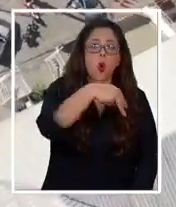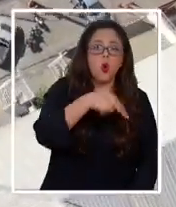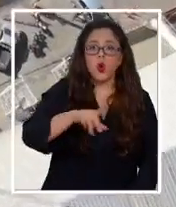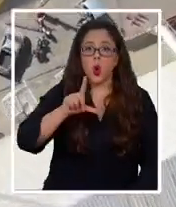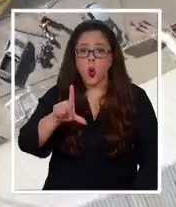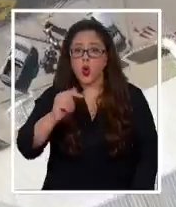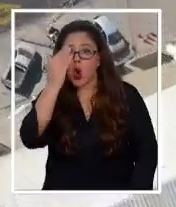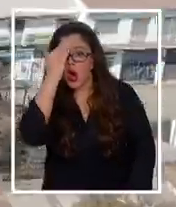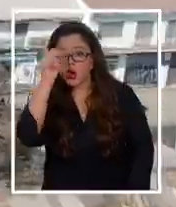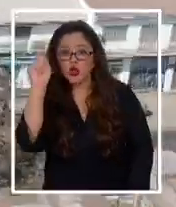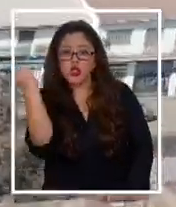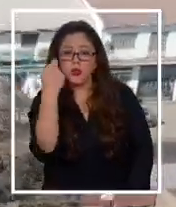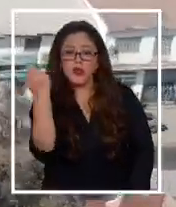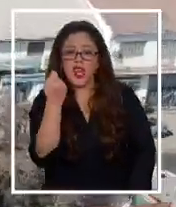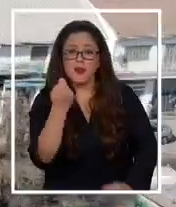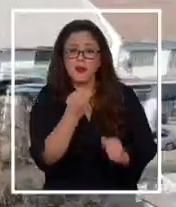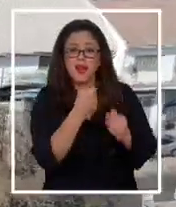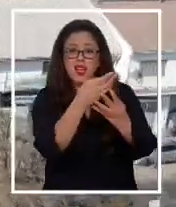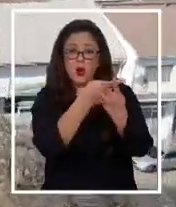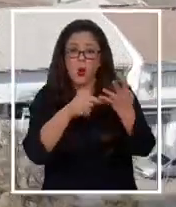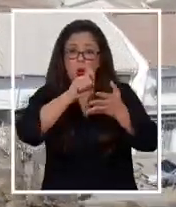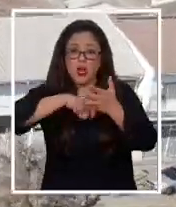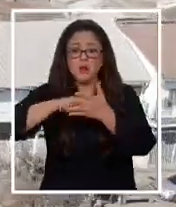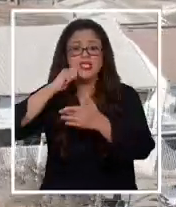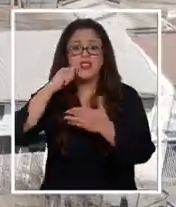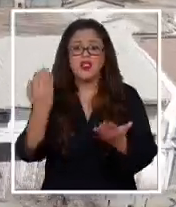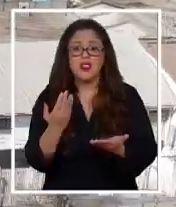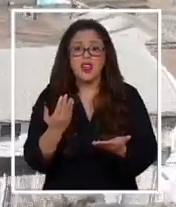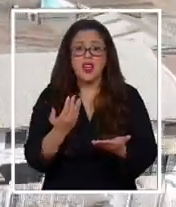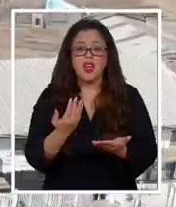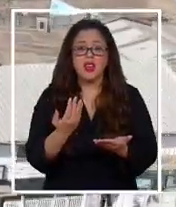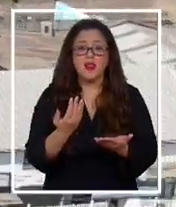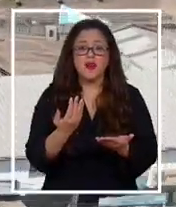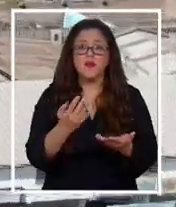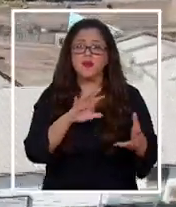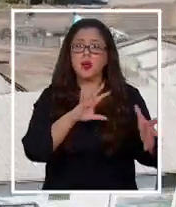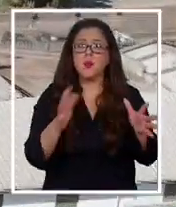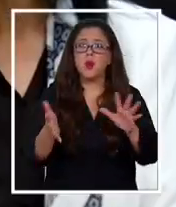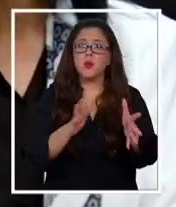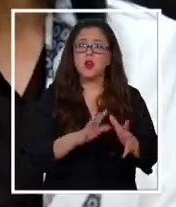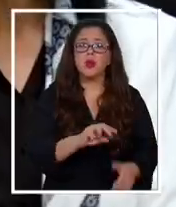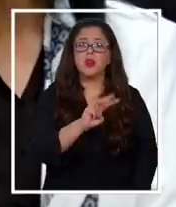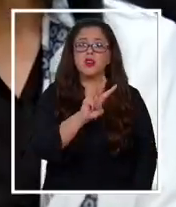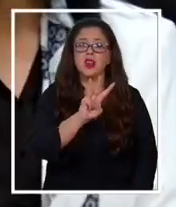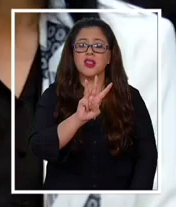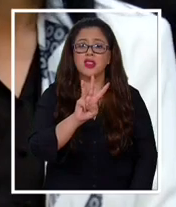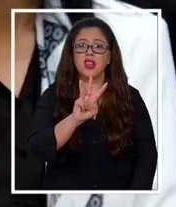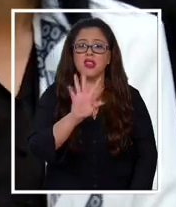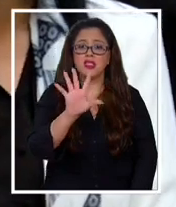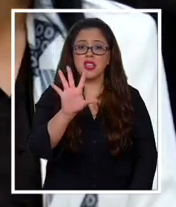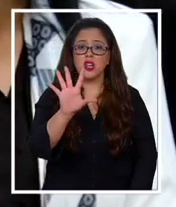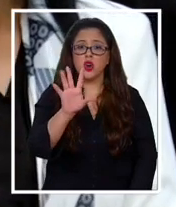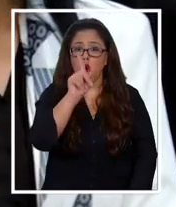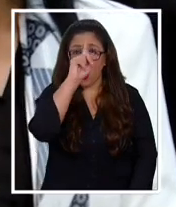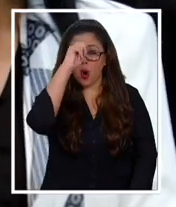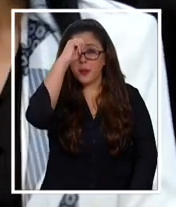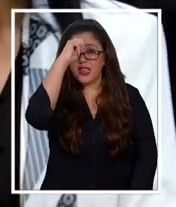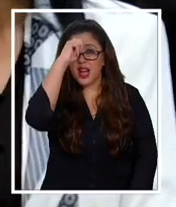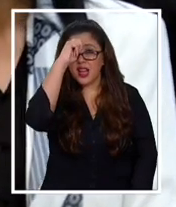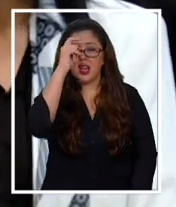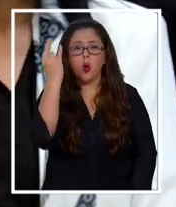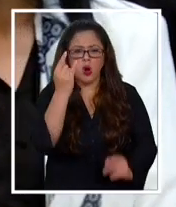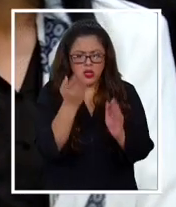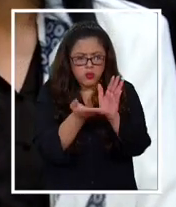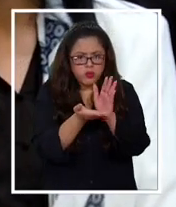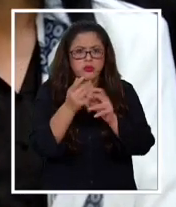septiembre, estamos hablando prácticamente de cerca de 35 hospitales de alta complejidad